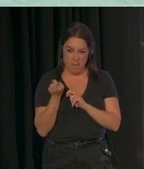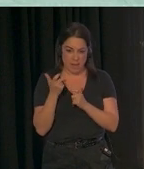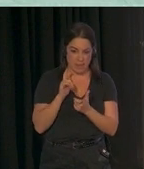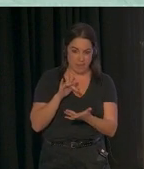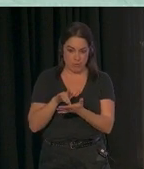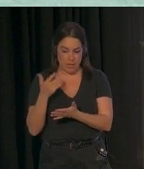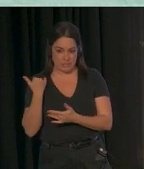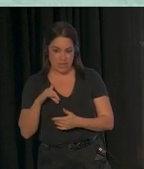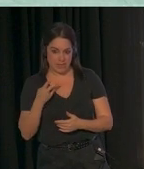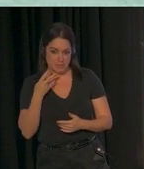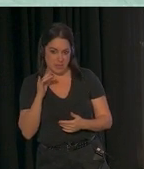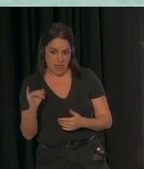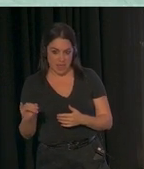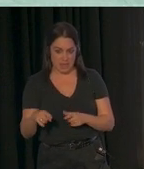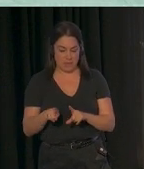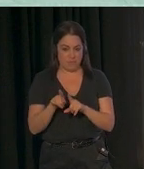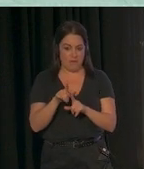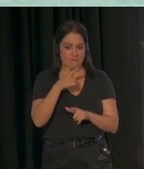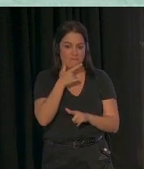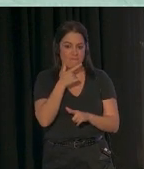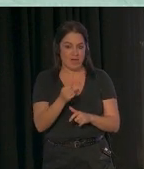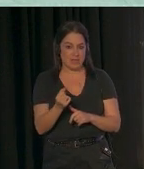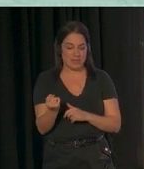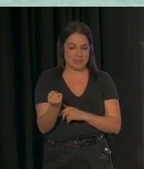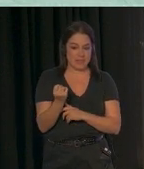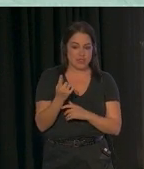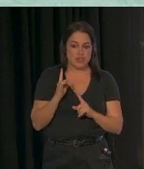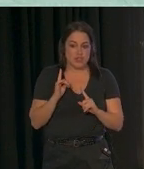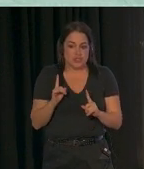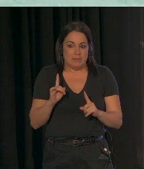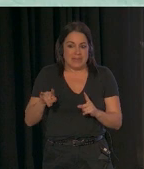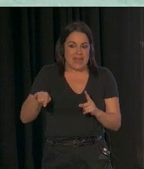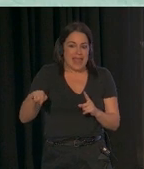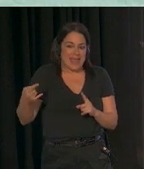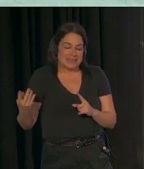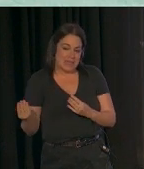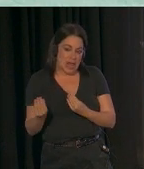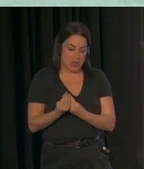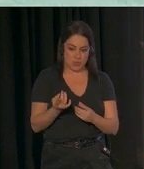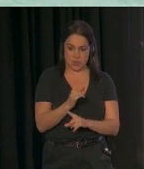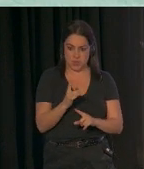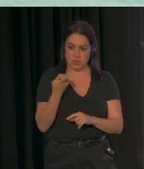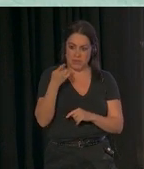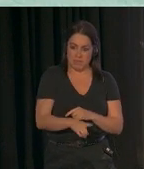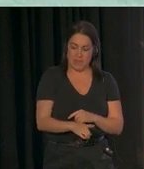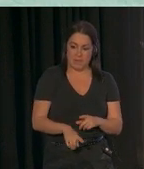Así que los facilitadores no son solamente algo extra en IPATS, sino que son